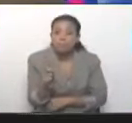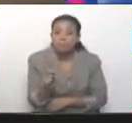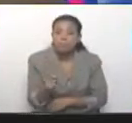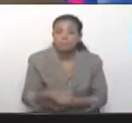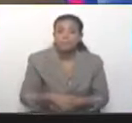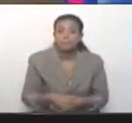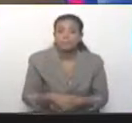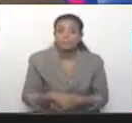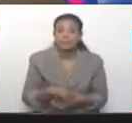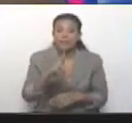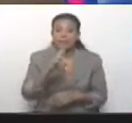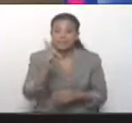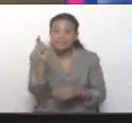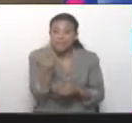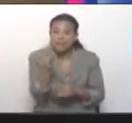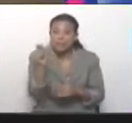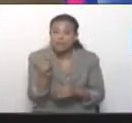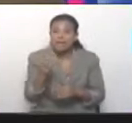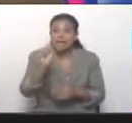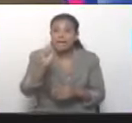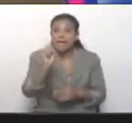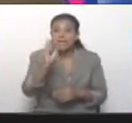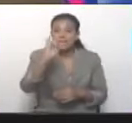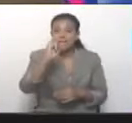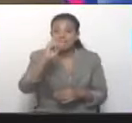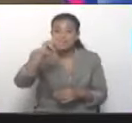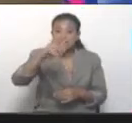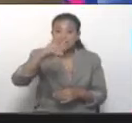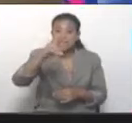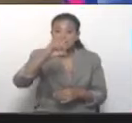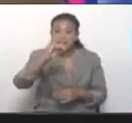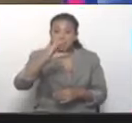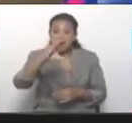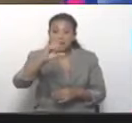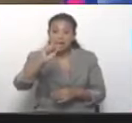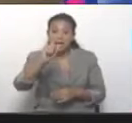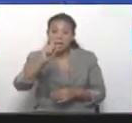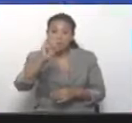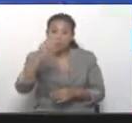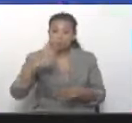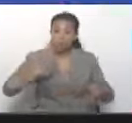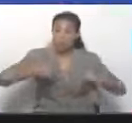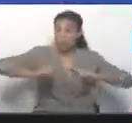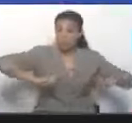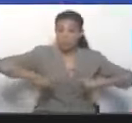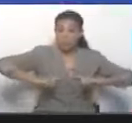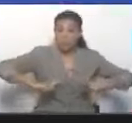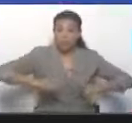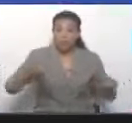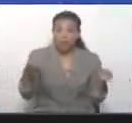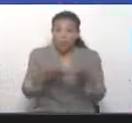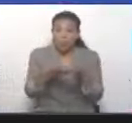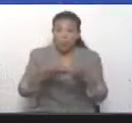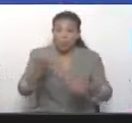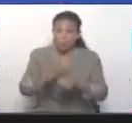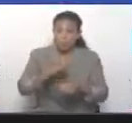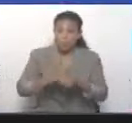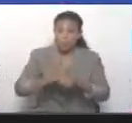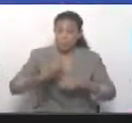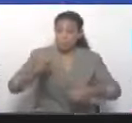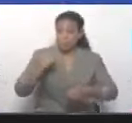¿Se acuerdan? No se acuerdan. Yo sí me acuerdo porque yo era el coordinador nacional de la Fuerza Bolivariana de Trabajadores